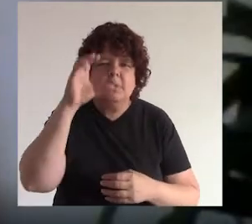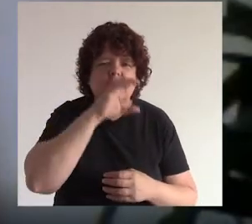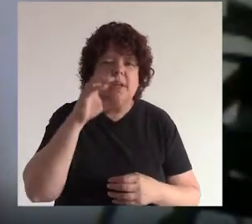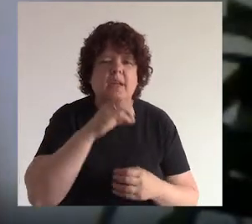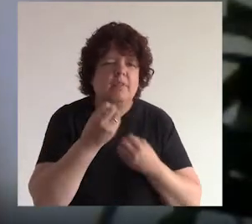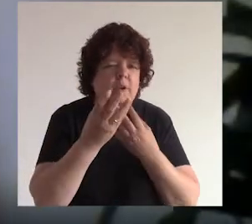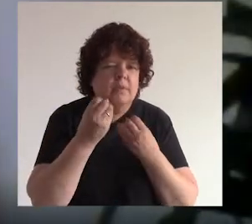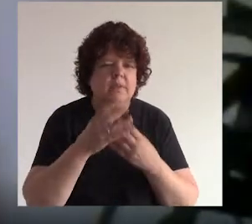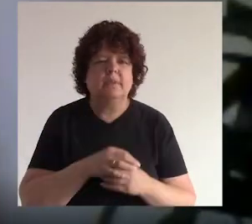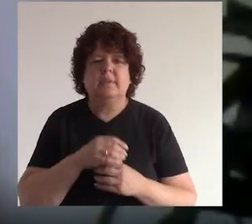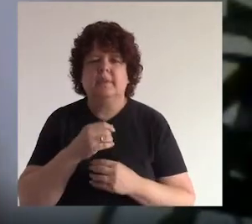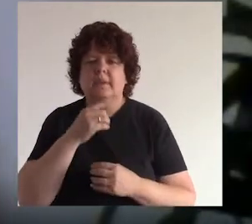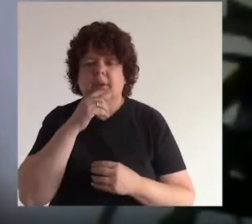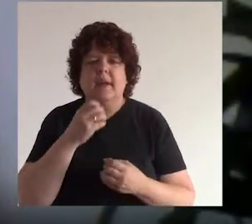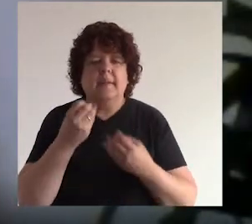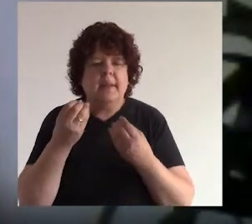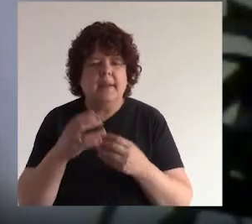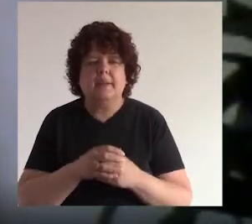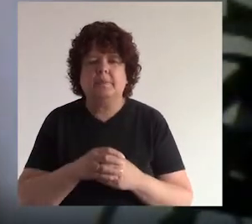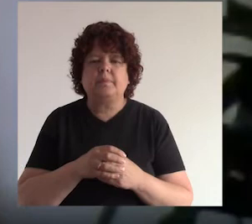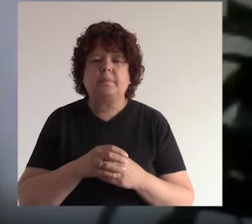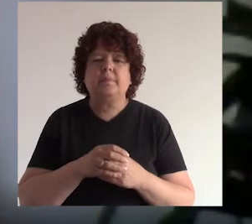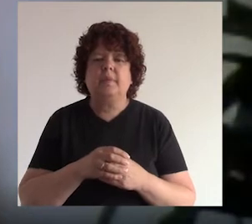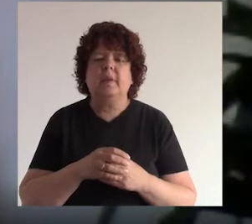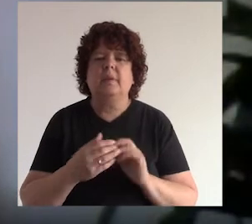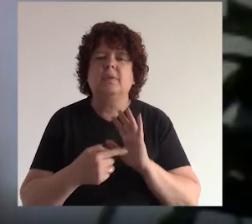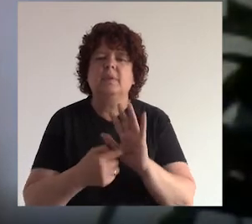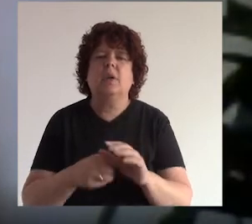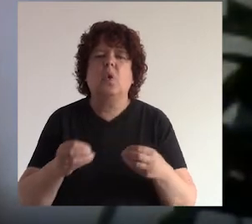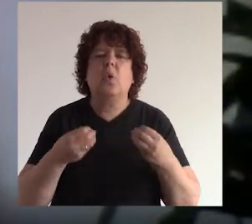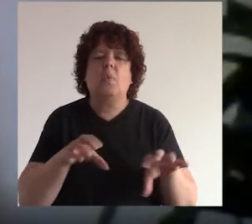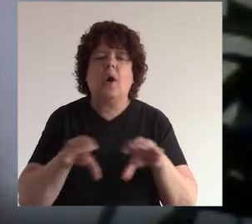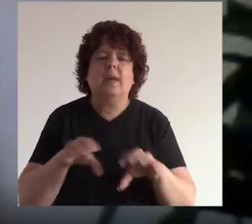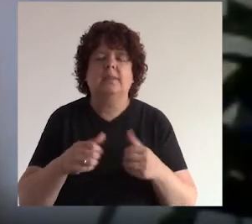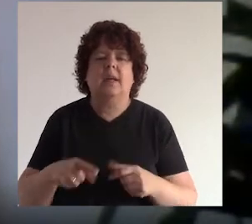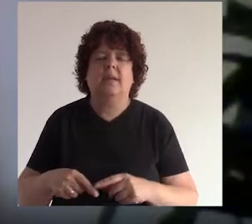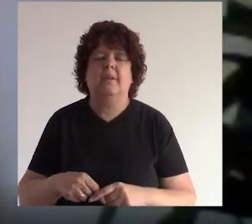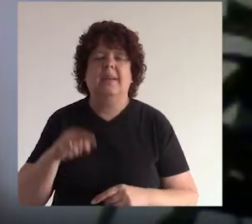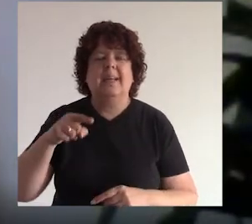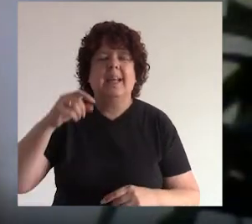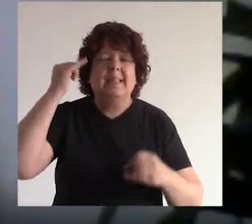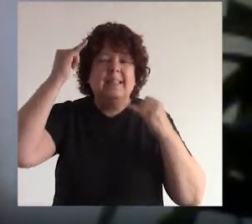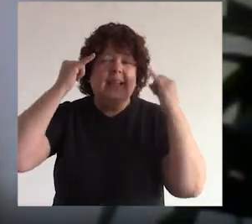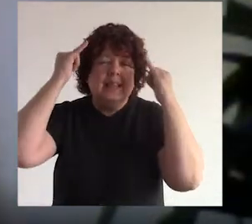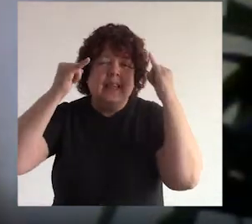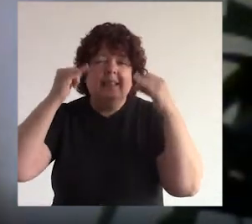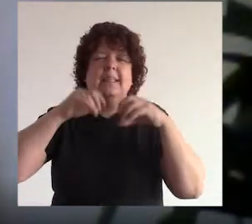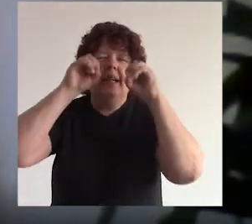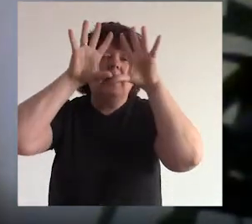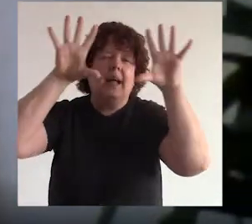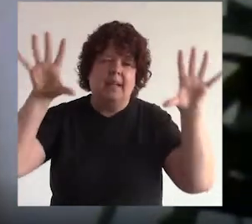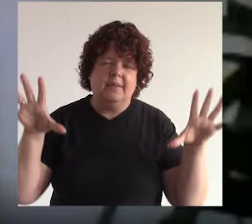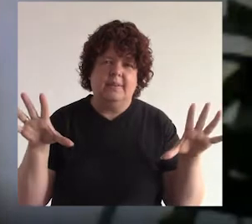algún tip a buscar una receta a ver cómo se hace algo ¿sí? entonces ese concepto tienen que